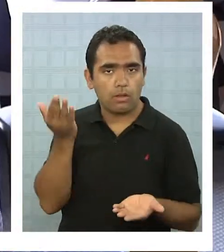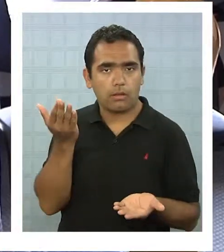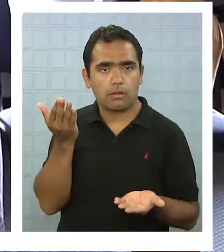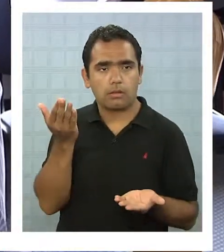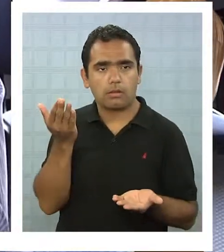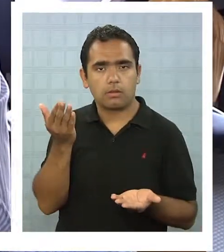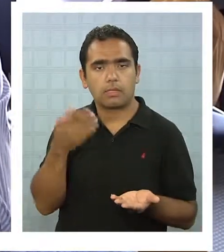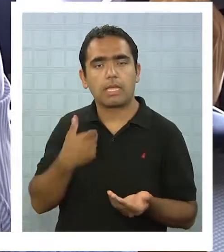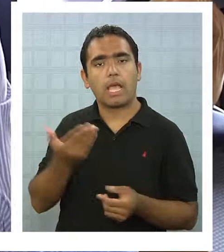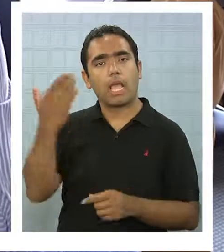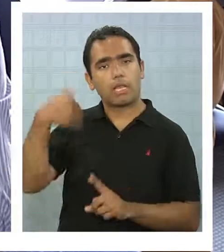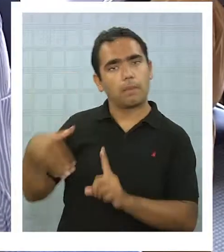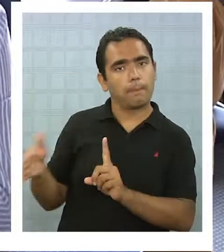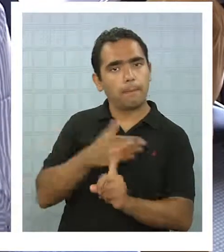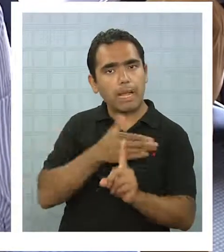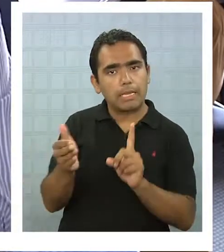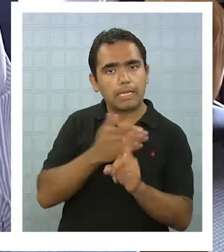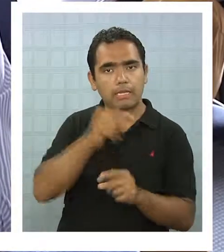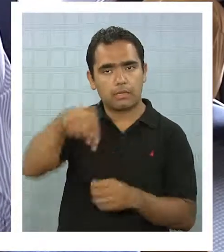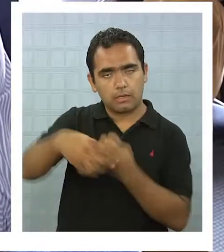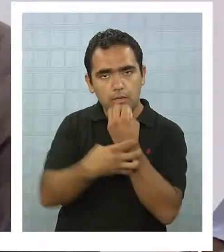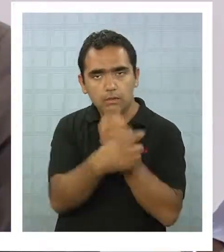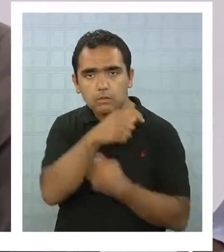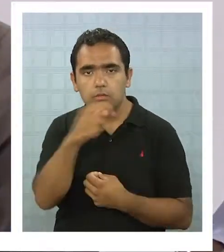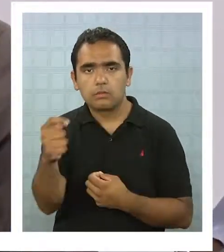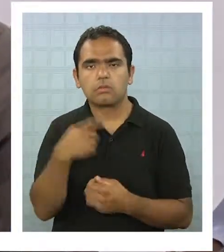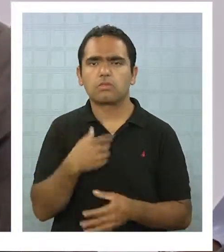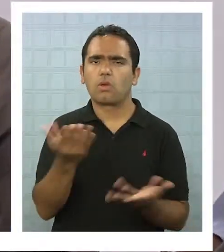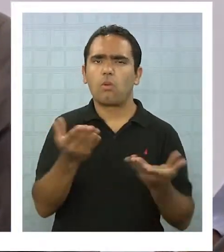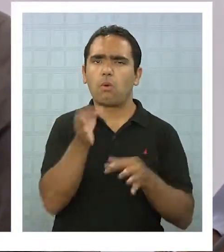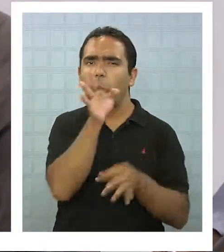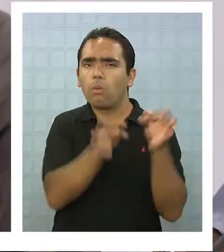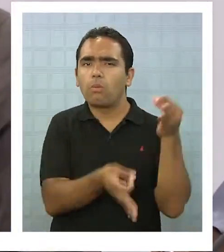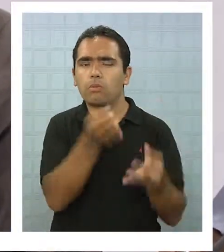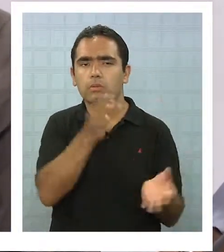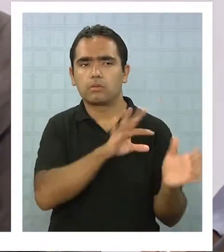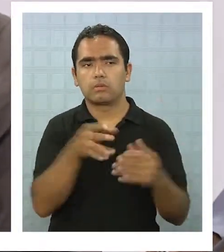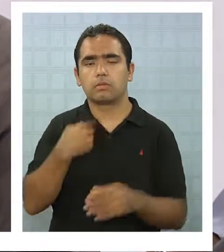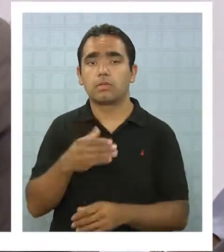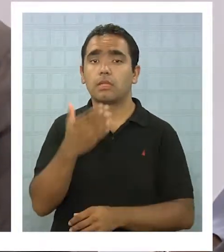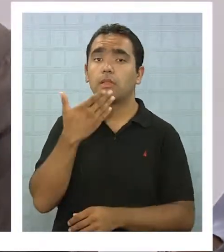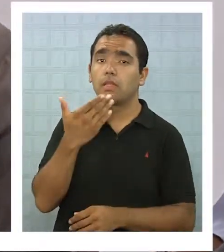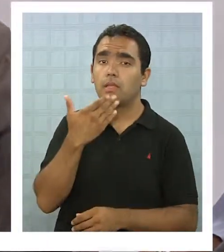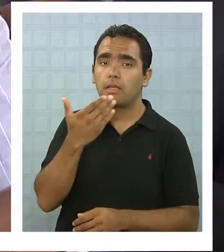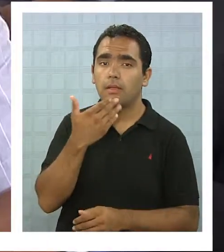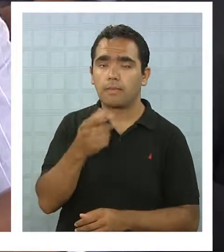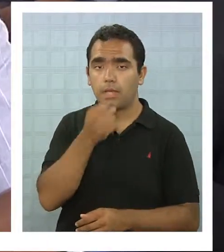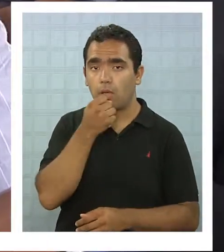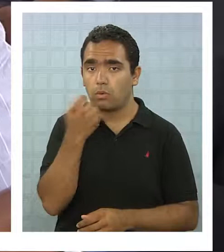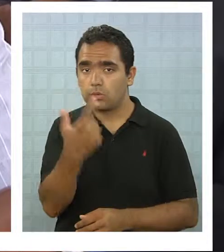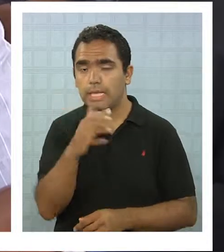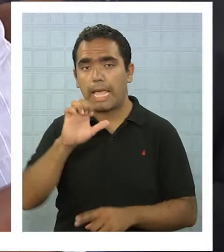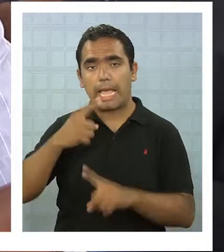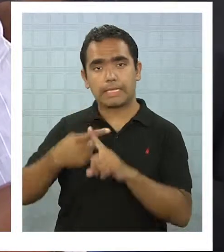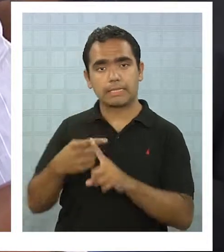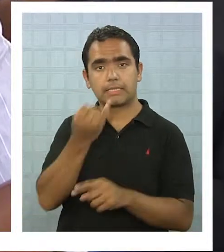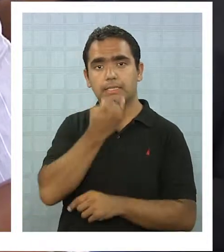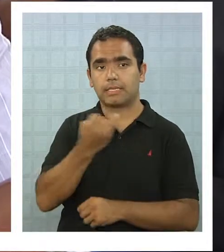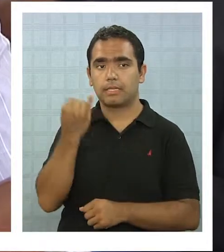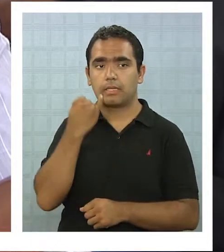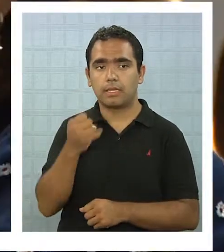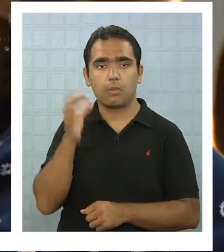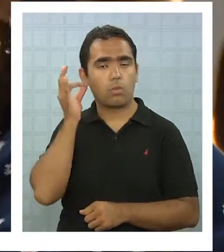maltratadas, violentadas de la región de Tarapacá, las podamos juiciar. Y al respecto de las acusaciones, la ex